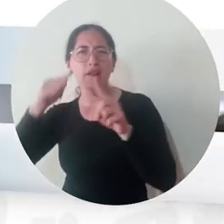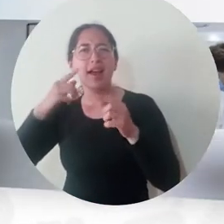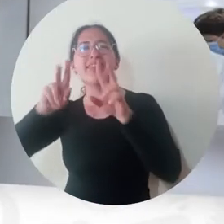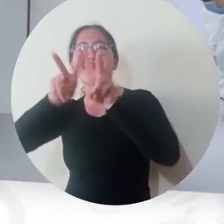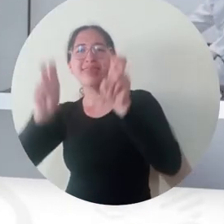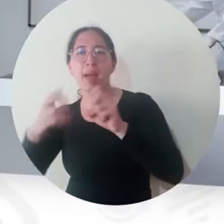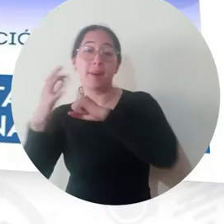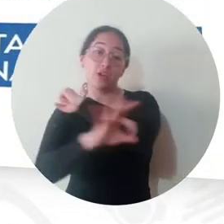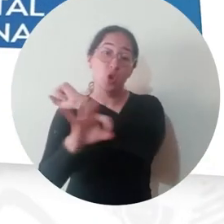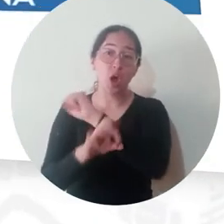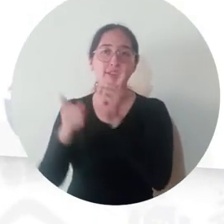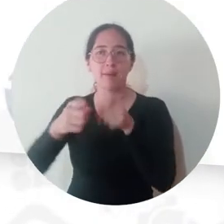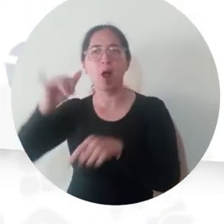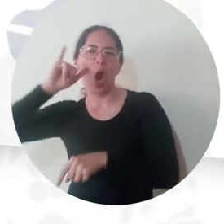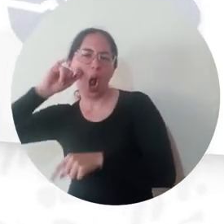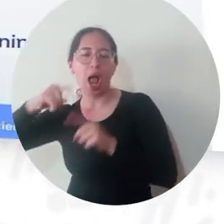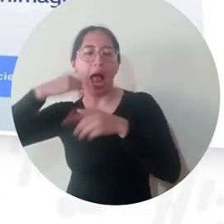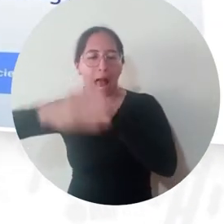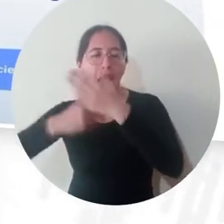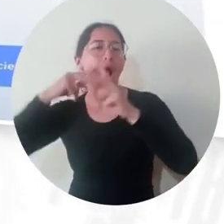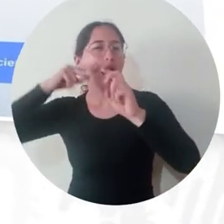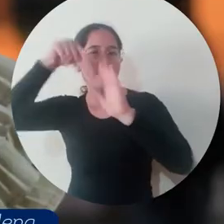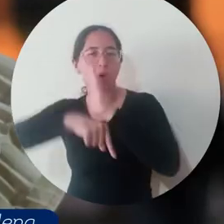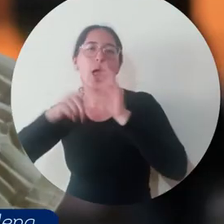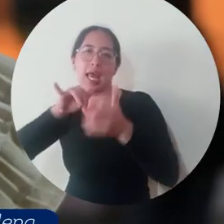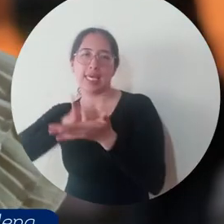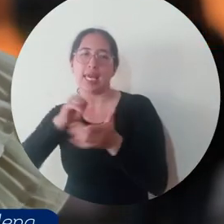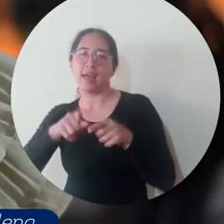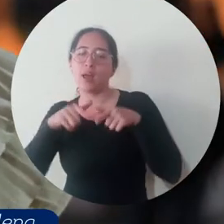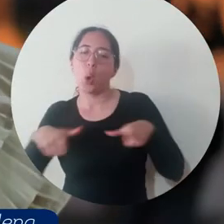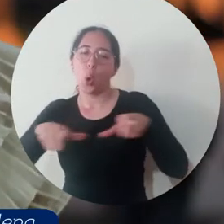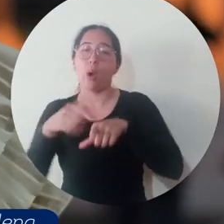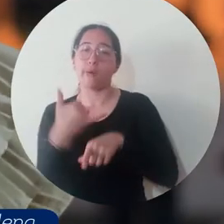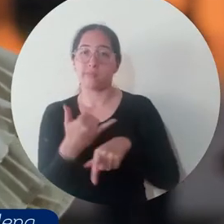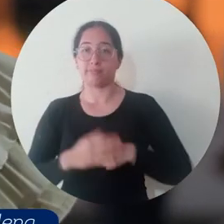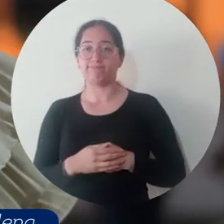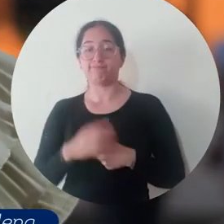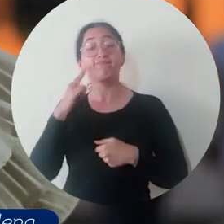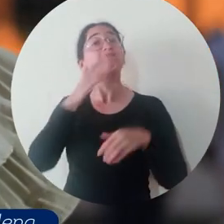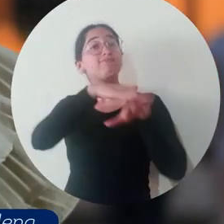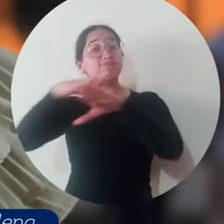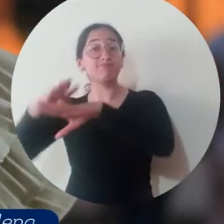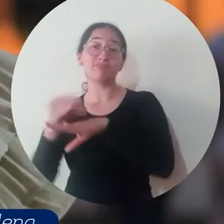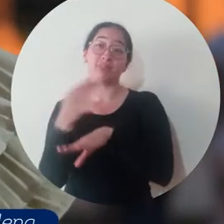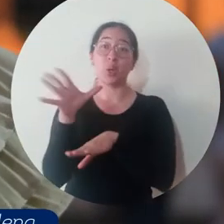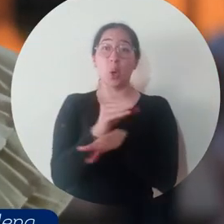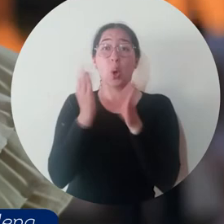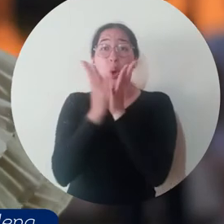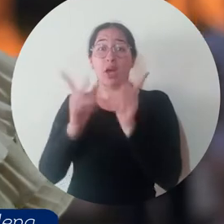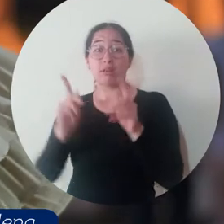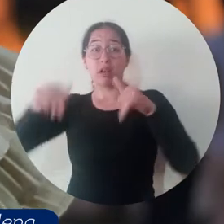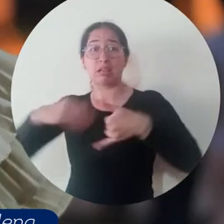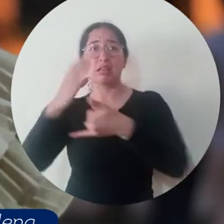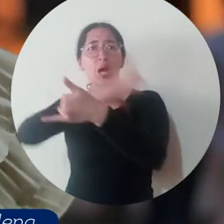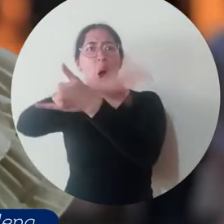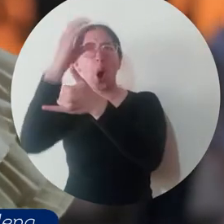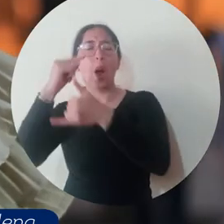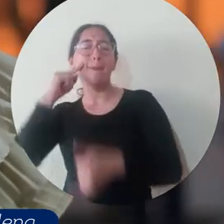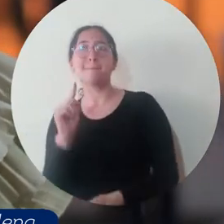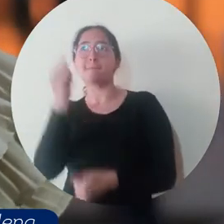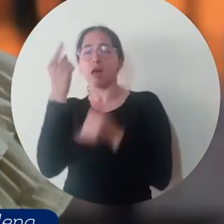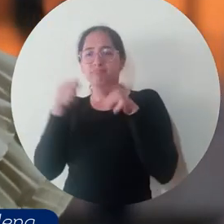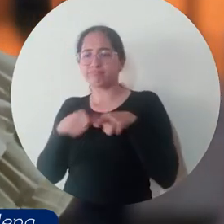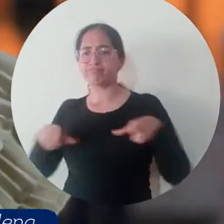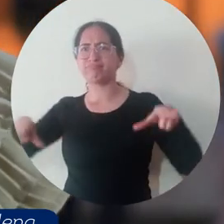invitación a los estudiantes a que aprovechen de este recurso que en la costa